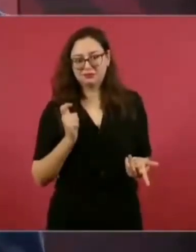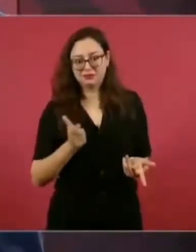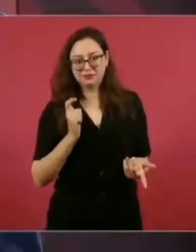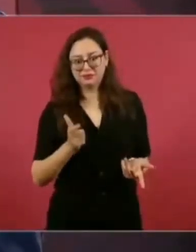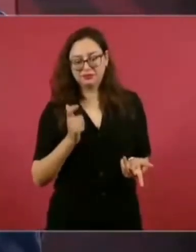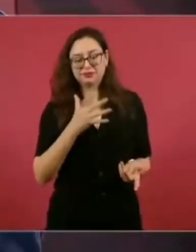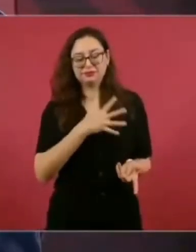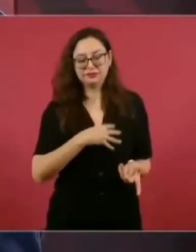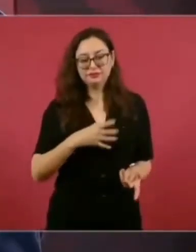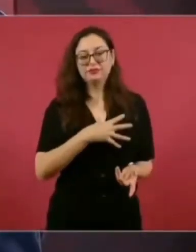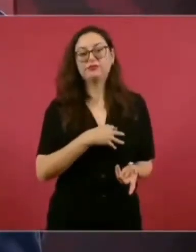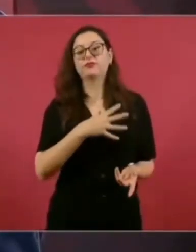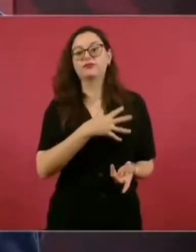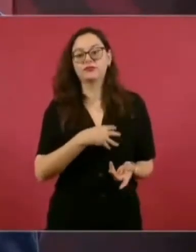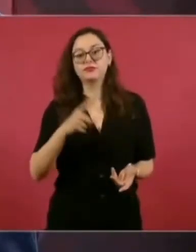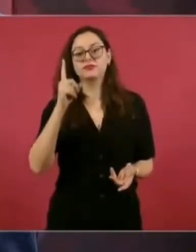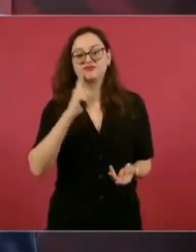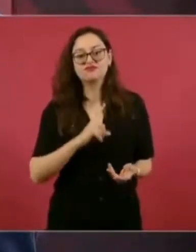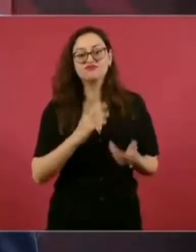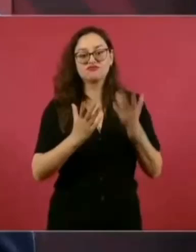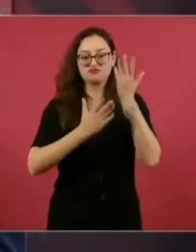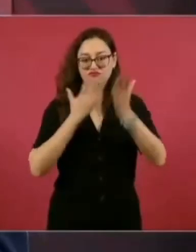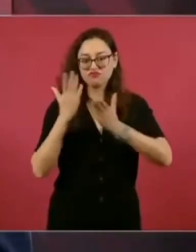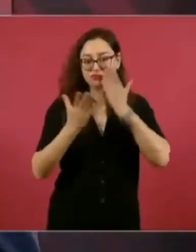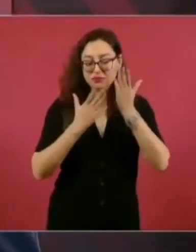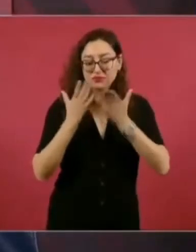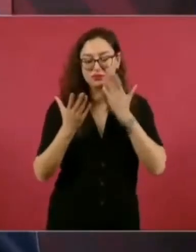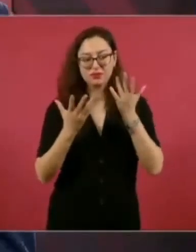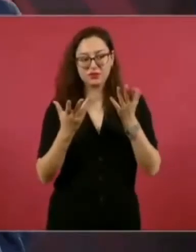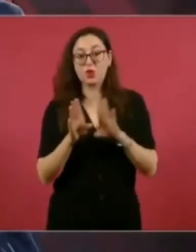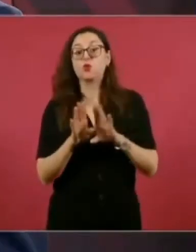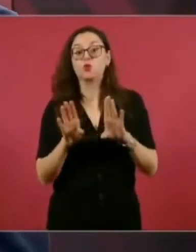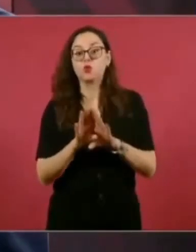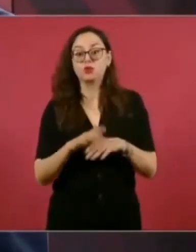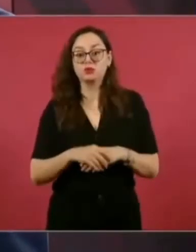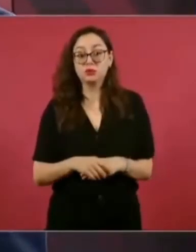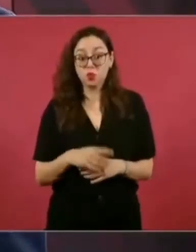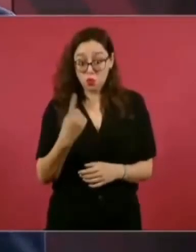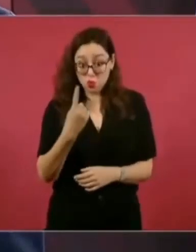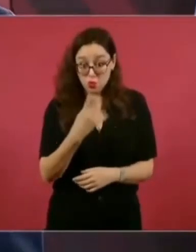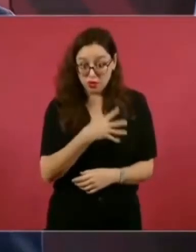hijo, a su hija en la universidad. Y si son dos,